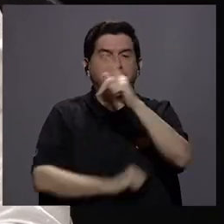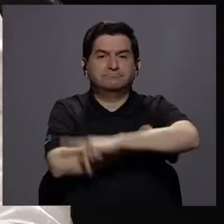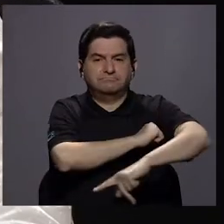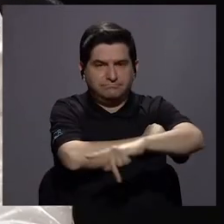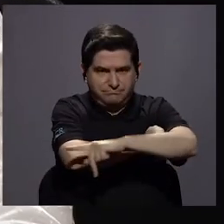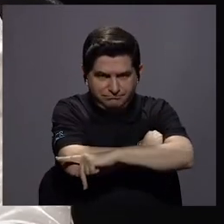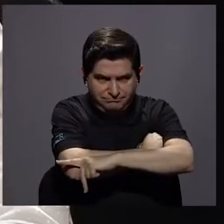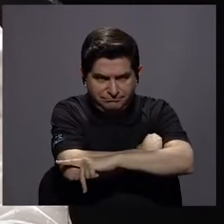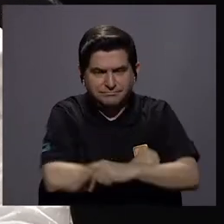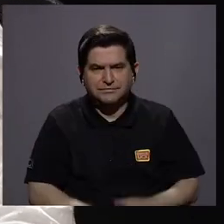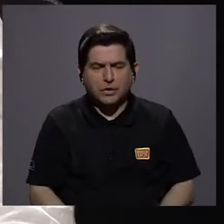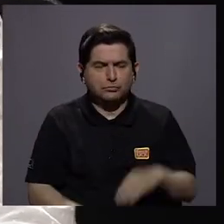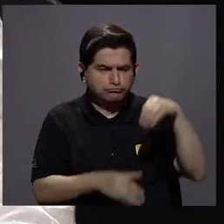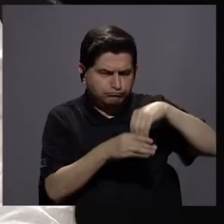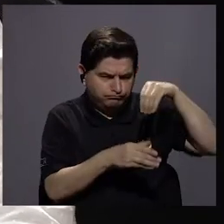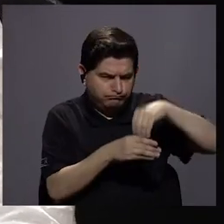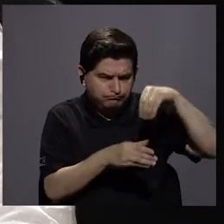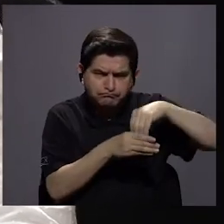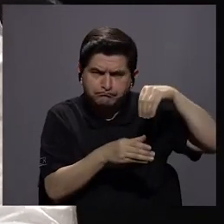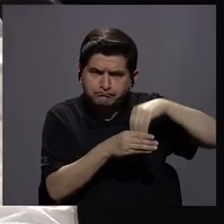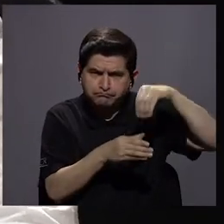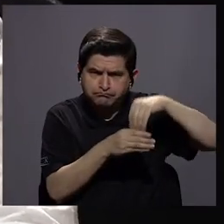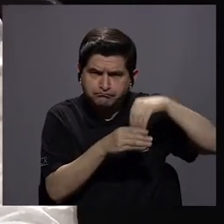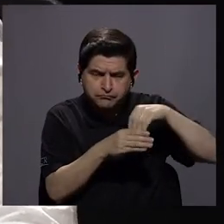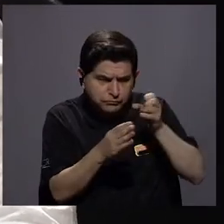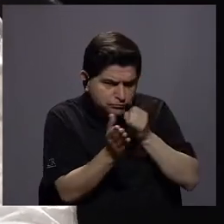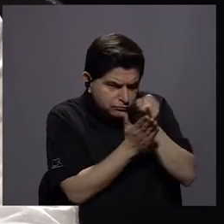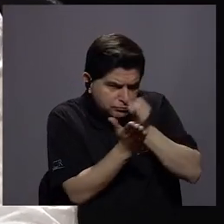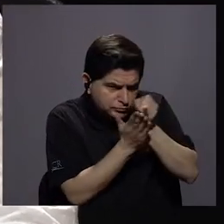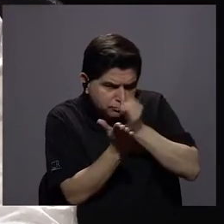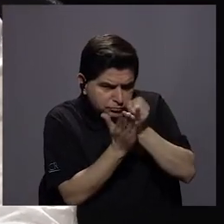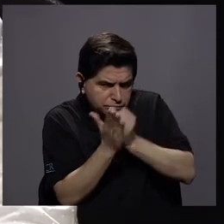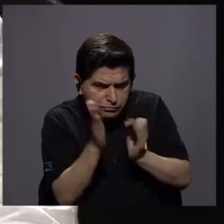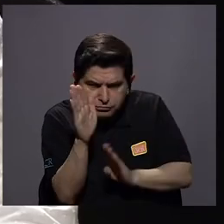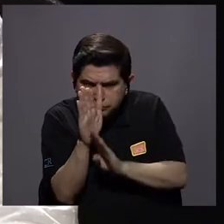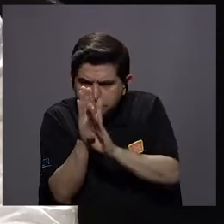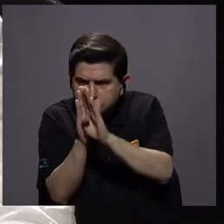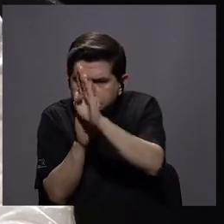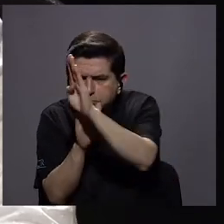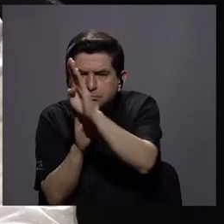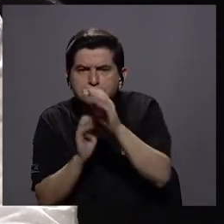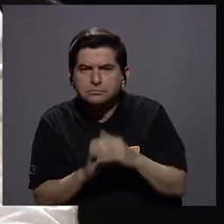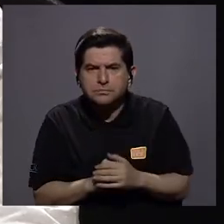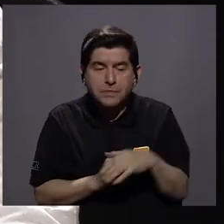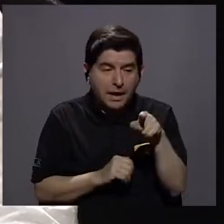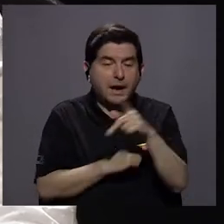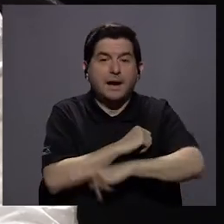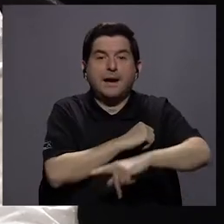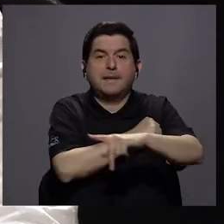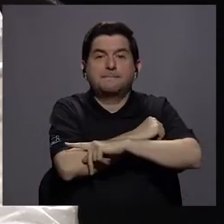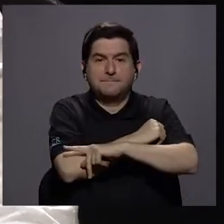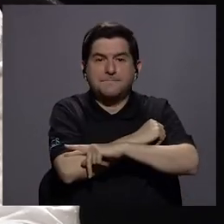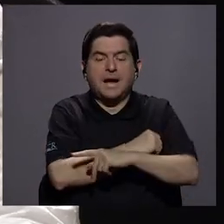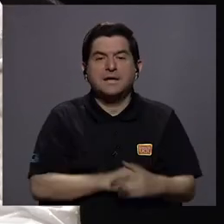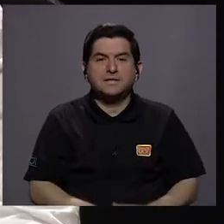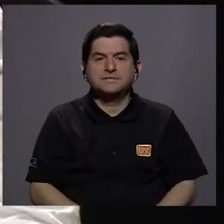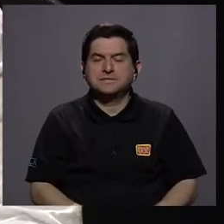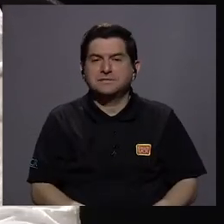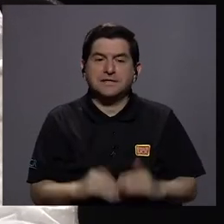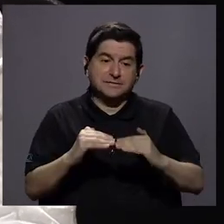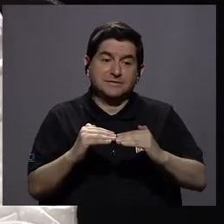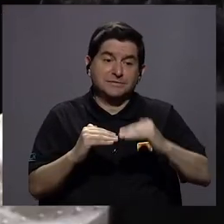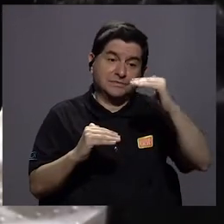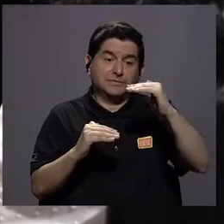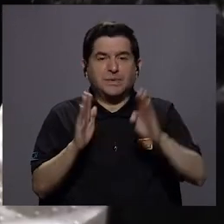que invierten en investigación y desarrollo son los países desarrollados, valga la